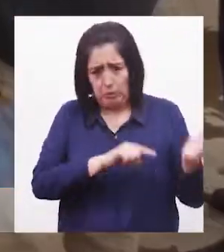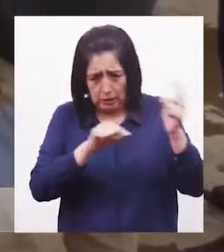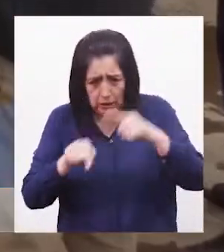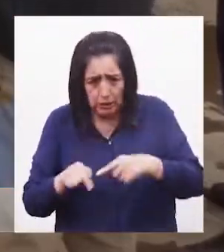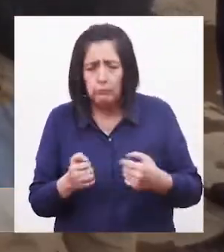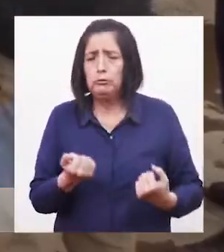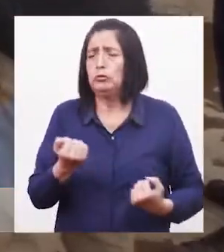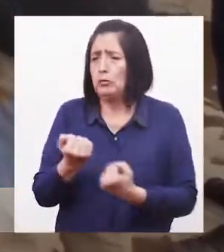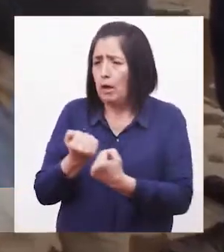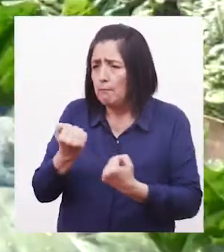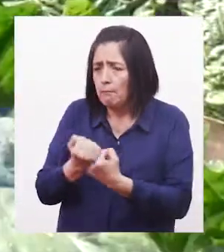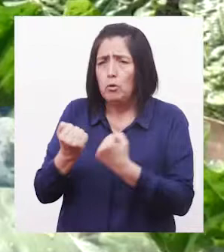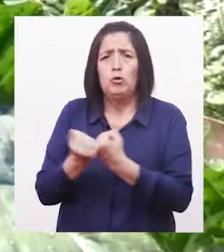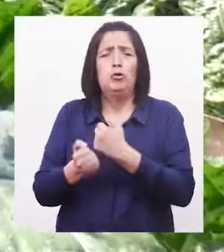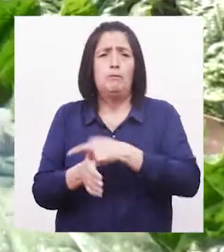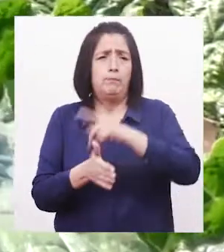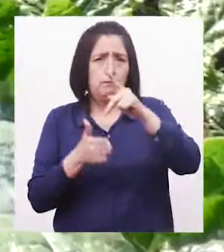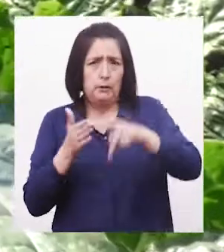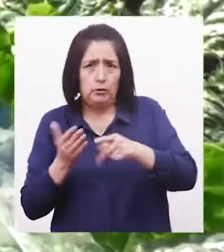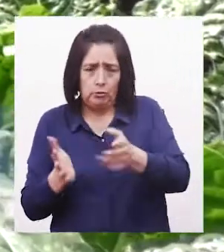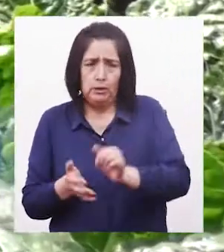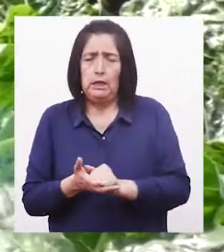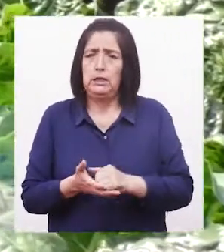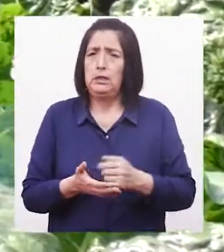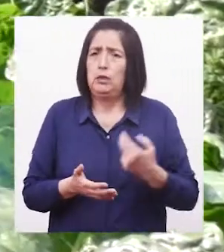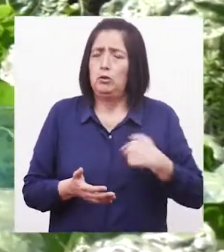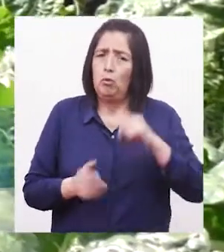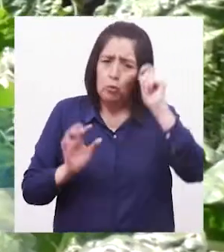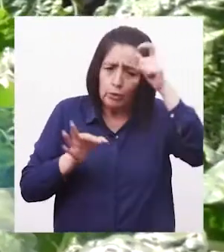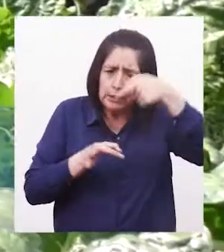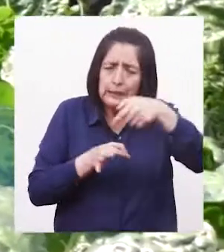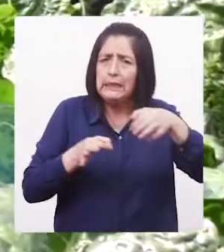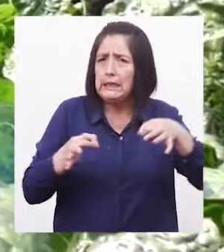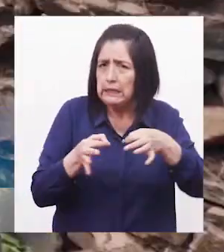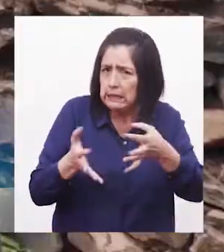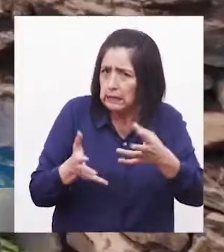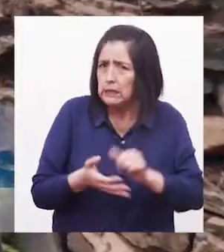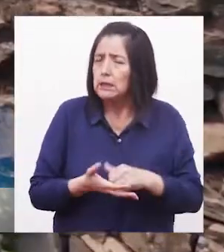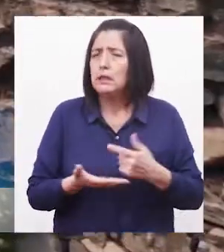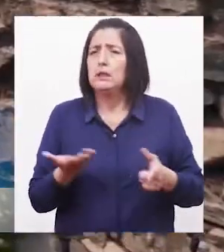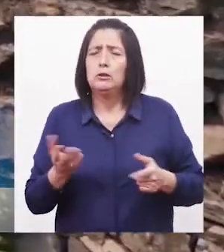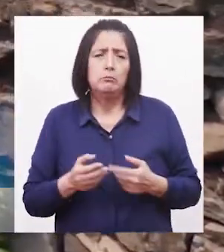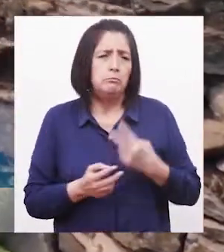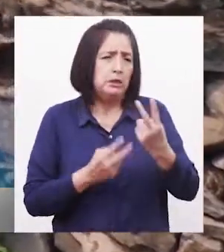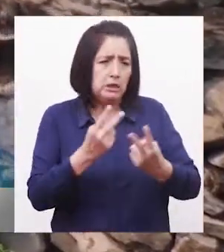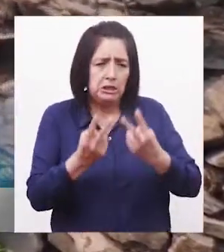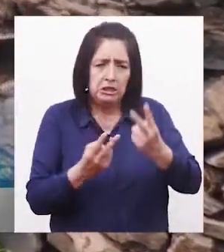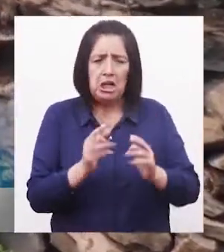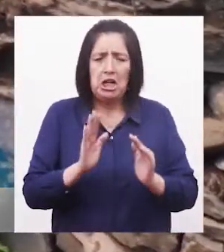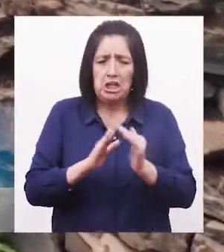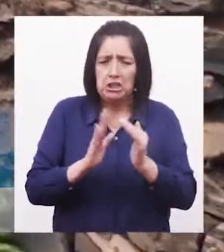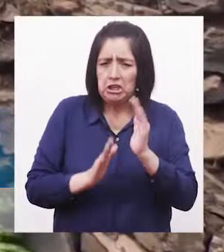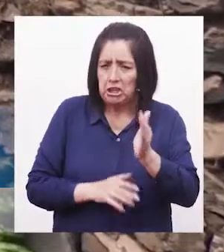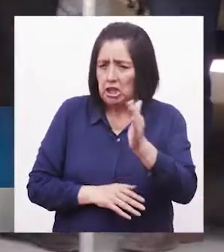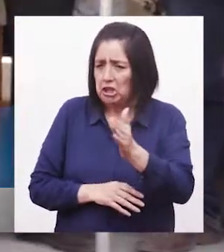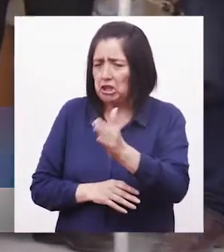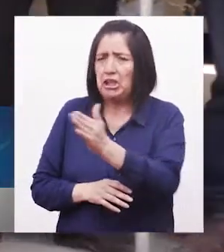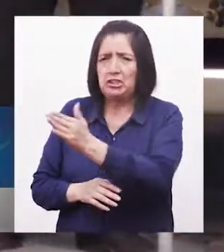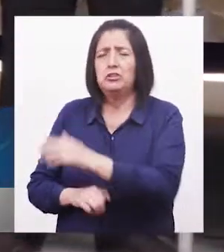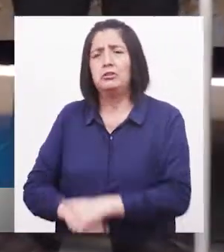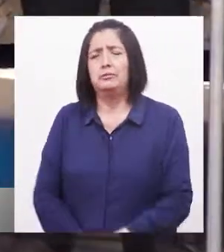técnica, especialmente con un ingeniero, y va haciendo una visita domiciliaria a todos.